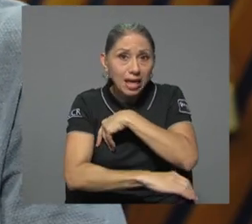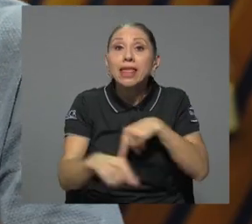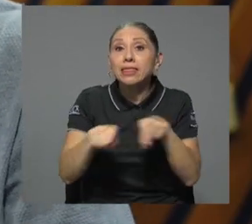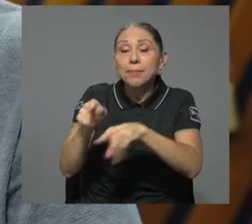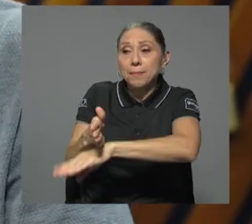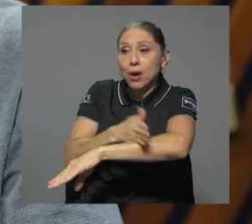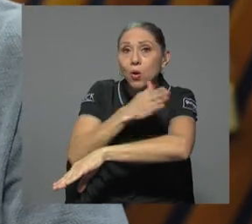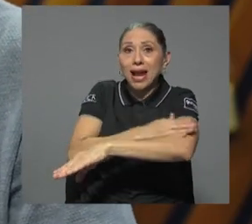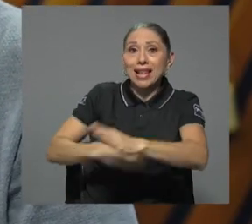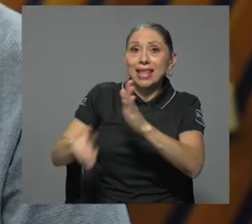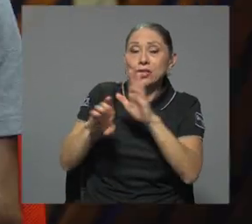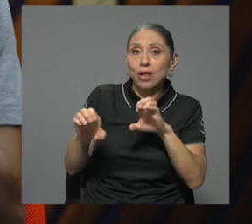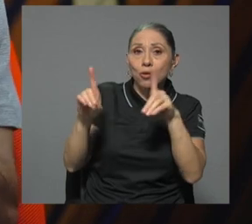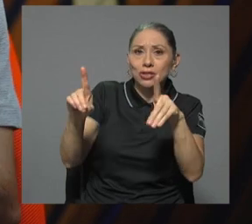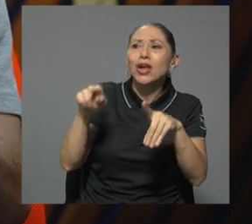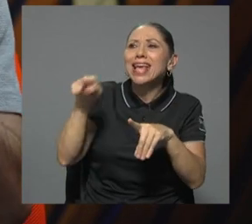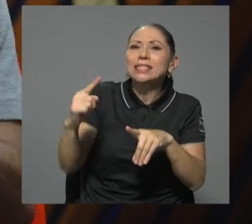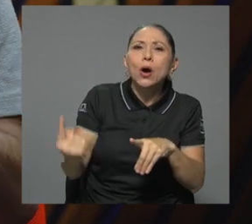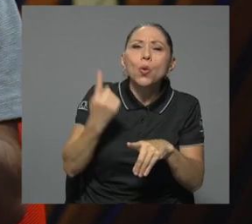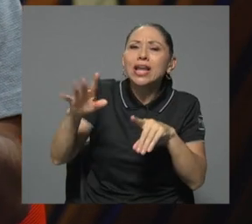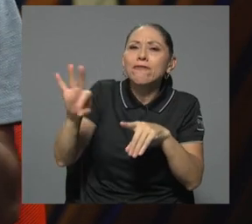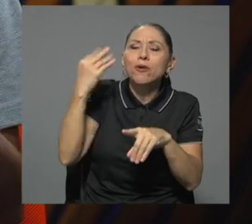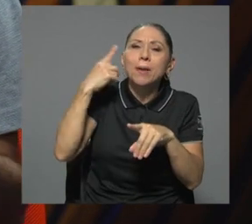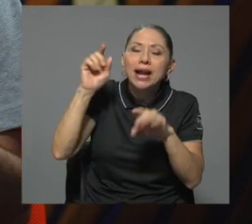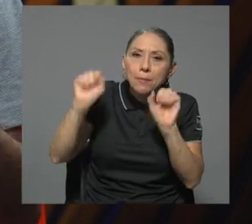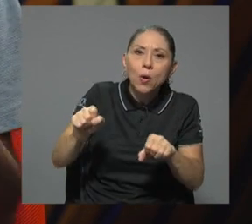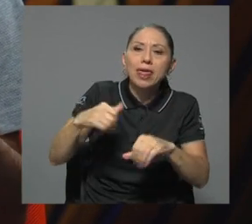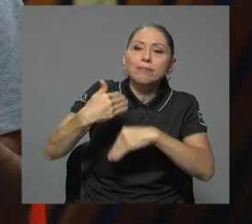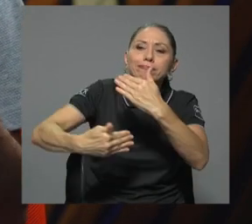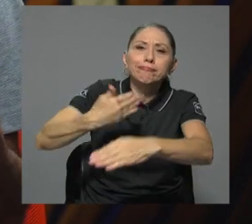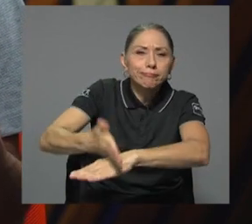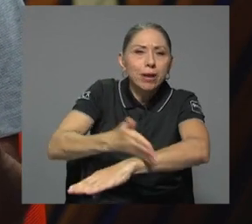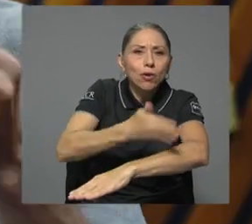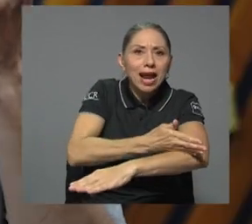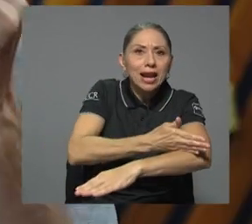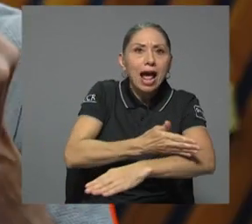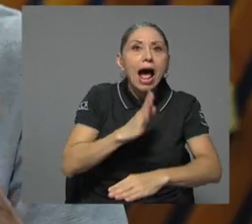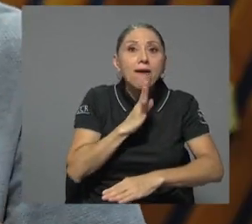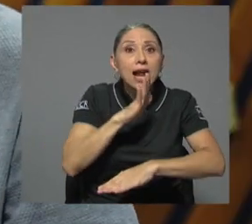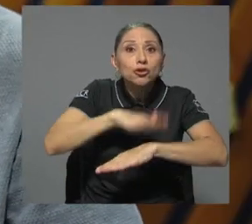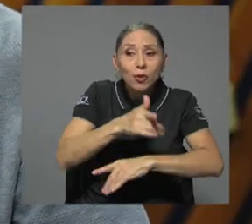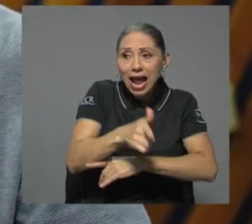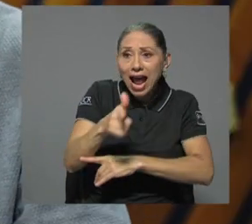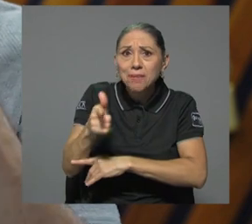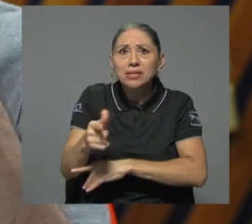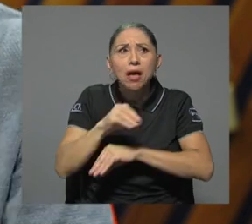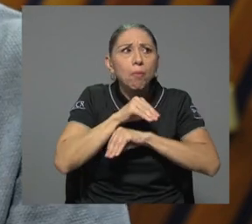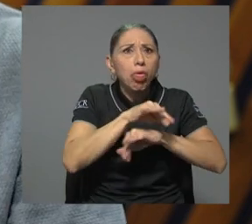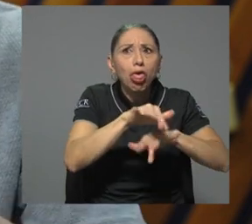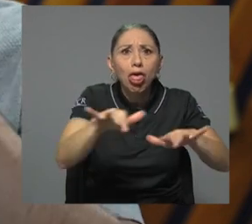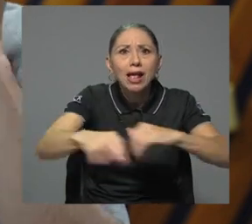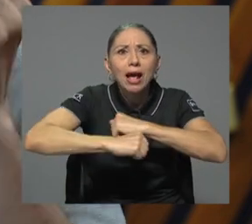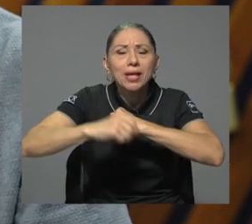generar un cambio a largo plazo. Las armas pueden hacer mucha bulla en una campaña política, pero no hay sustento para